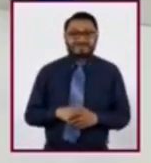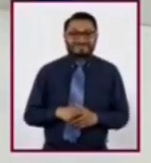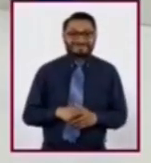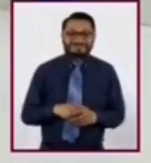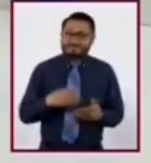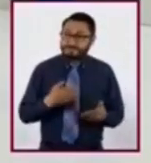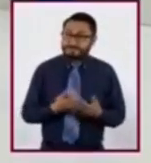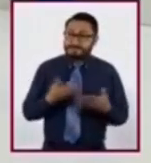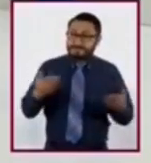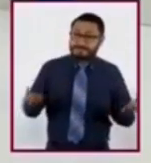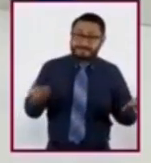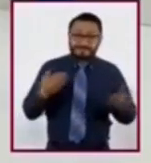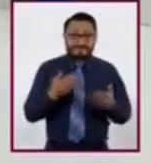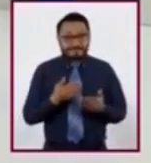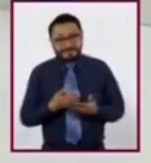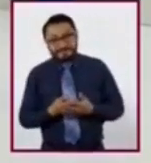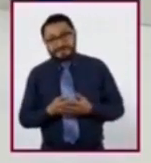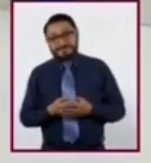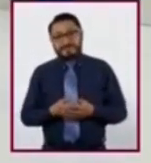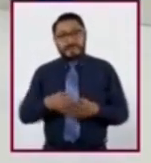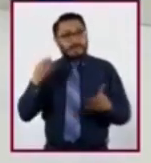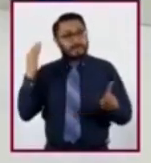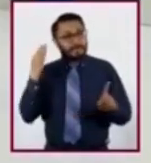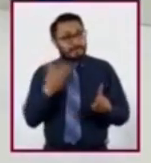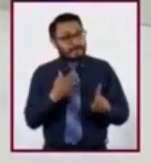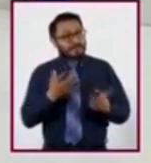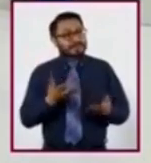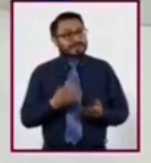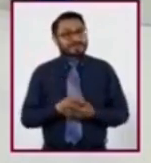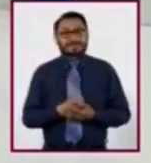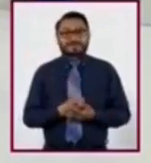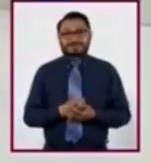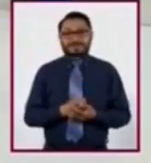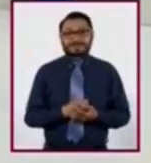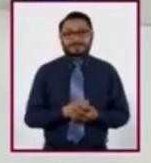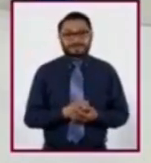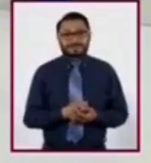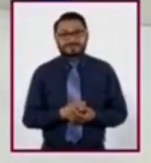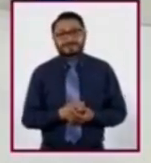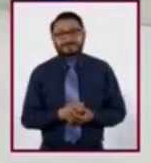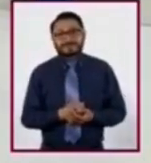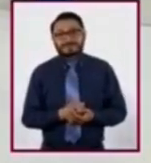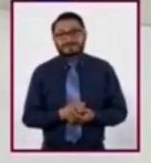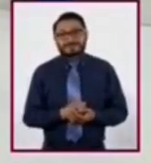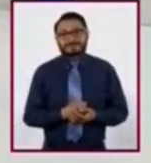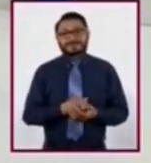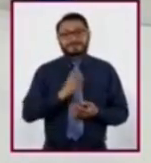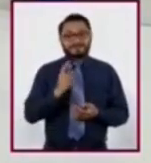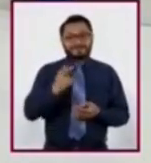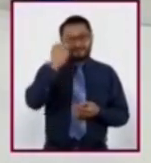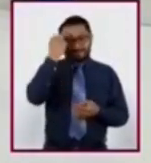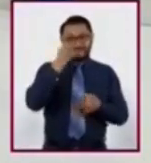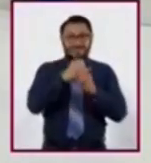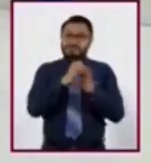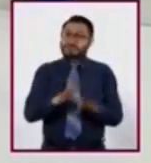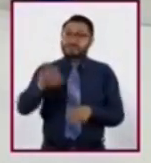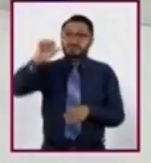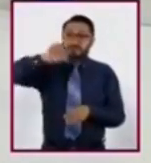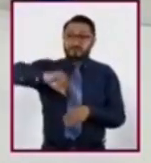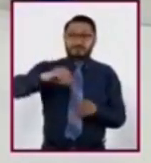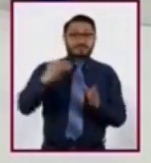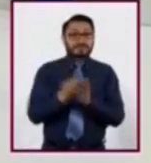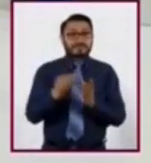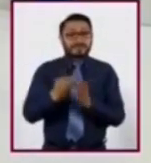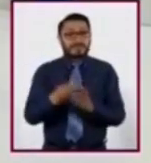Ahora llegó el momento del desafío. Para que podamos recuperar la información que vimos en esta sesión,